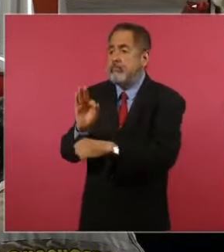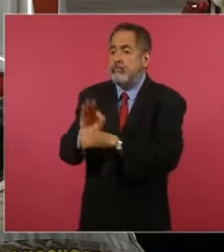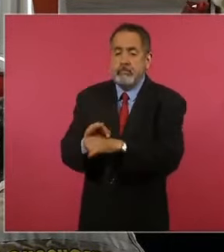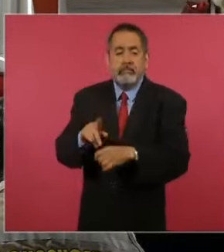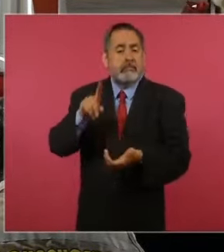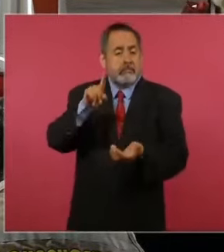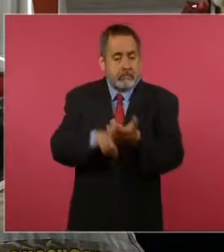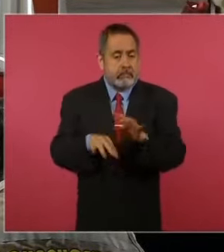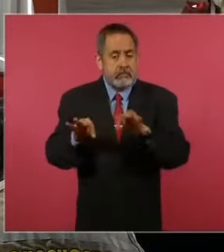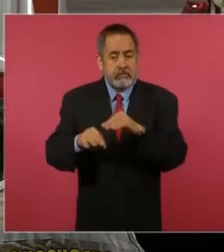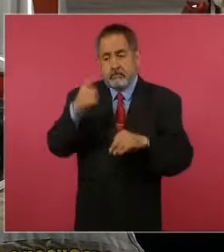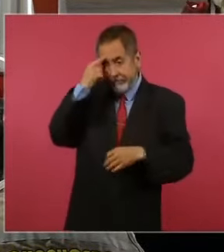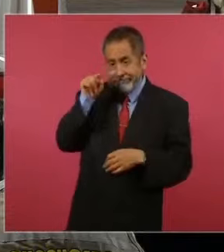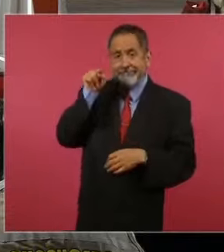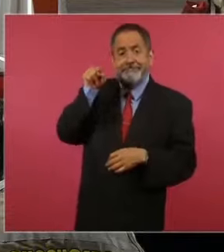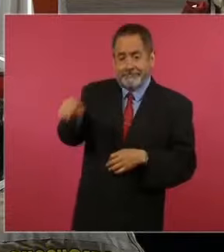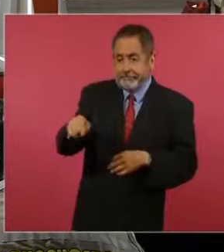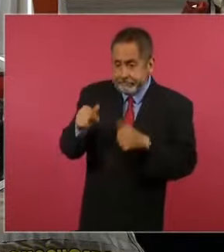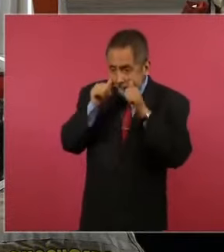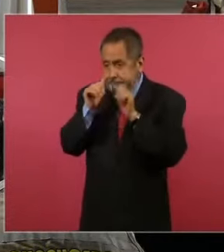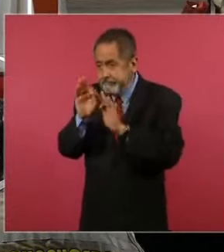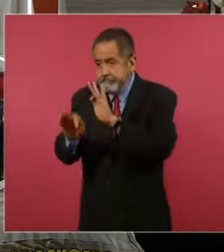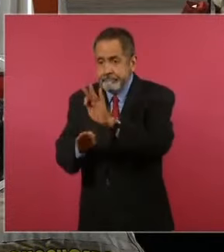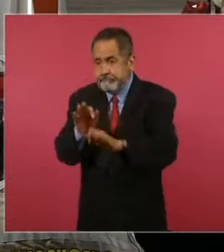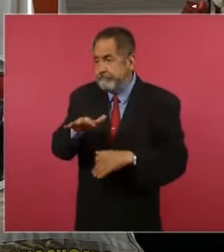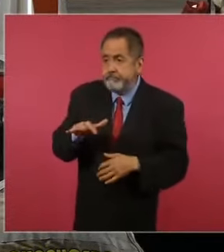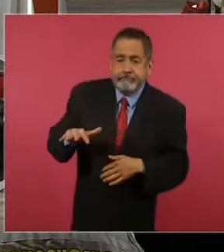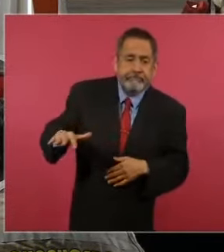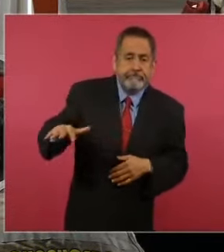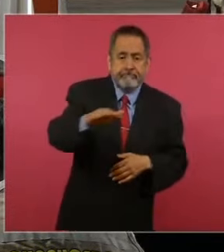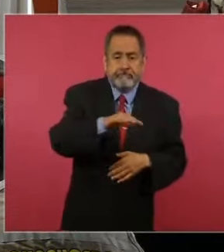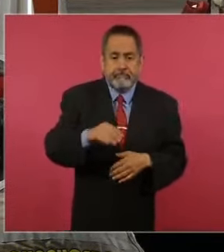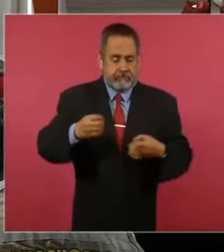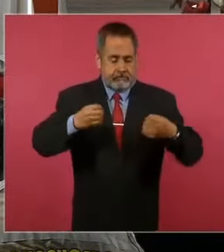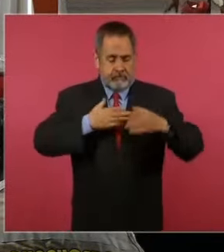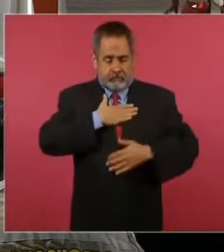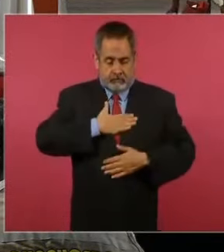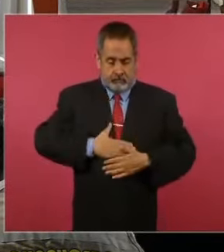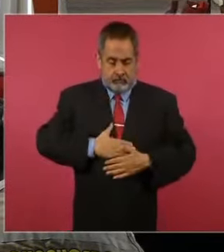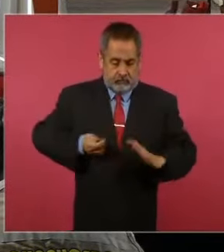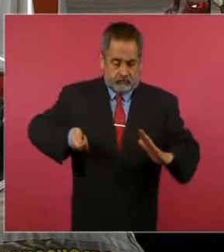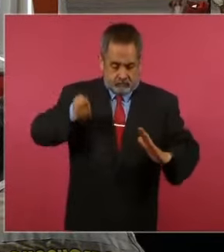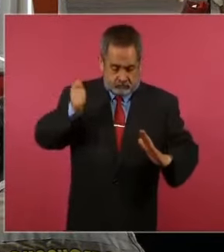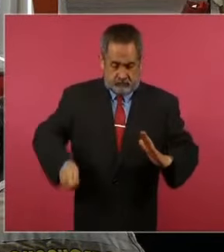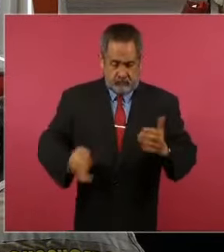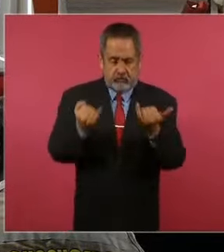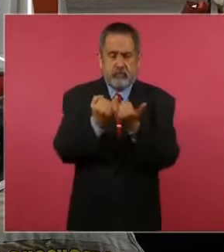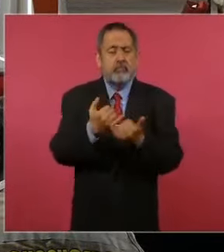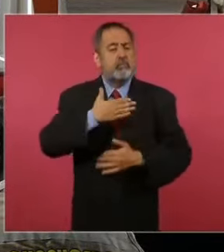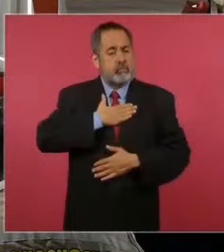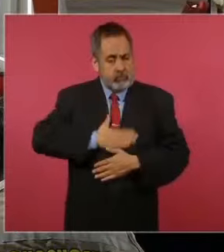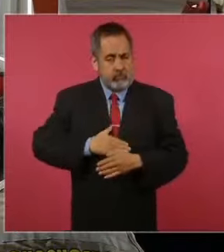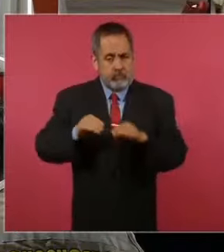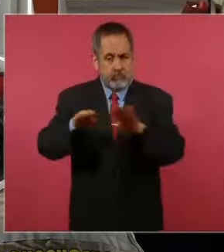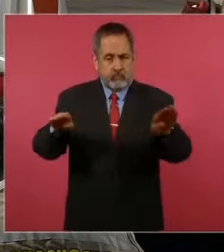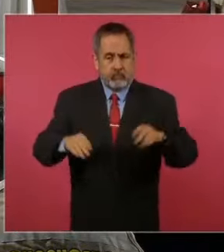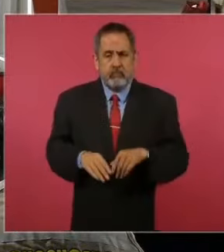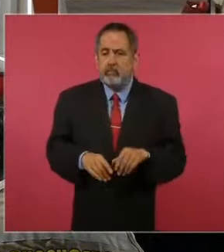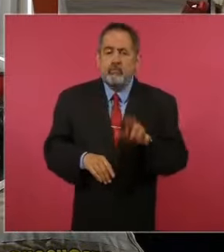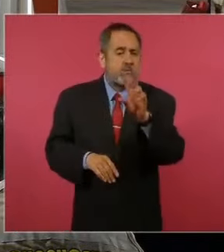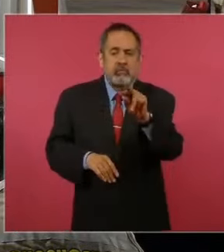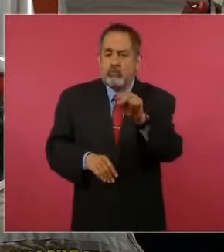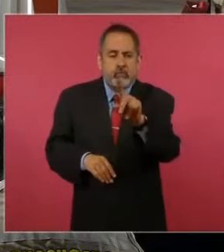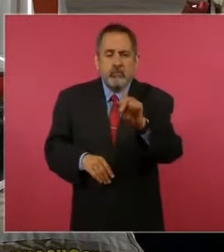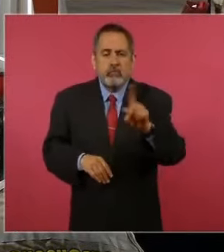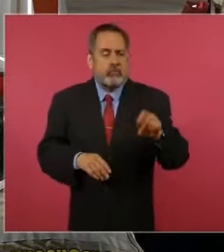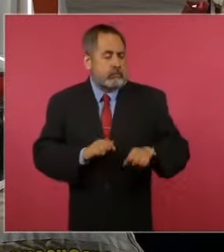y que su misión es impartir la injusticia no representar los